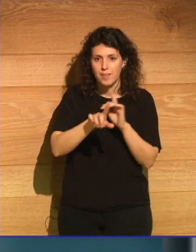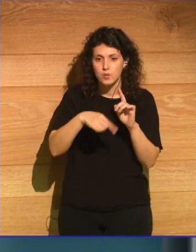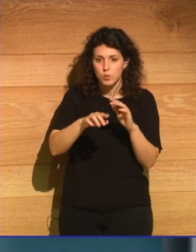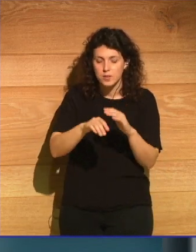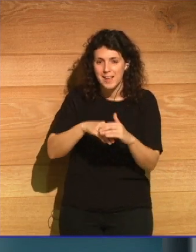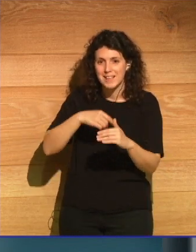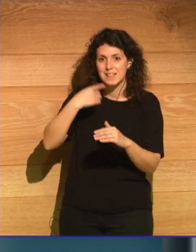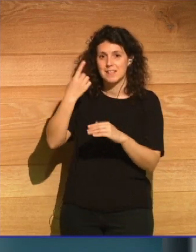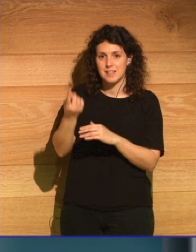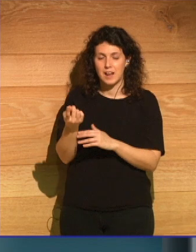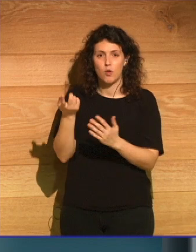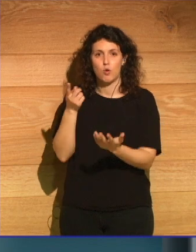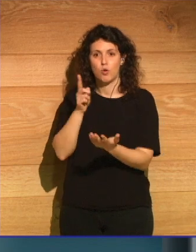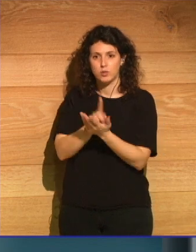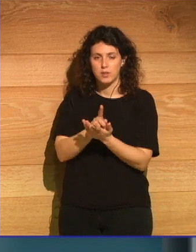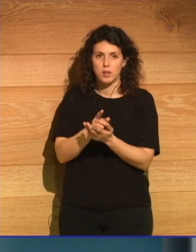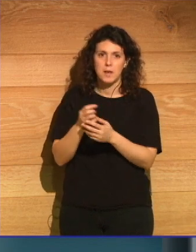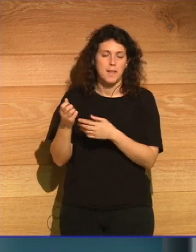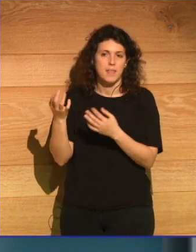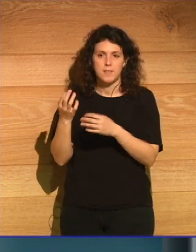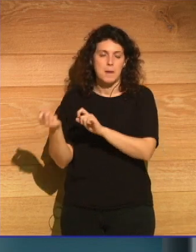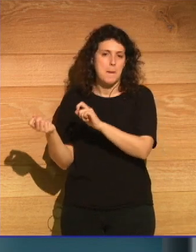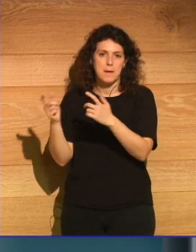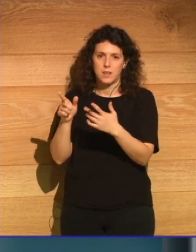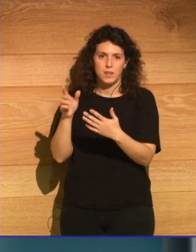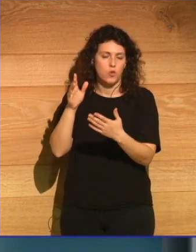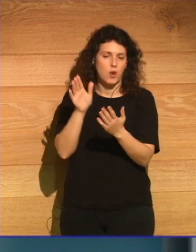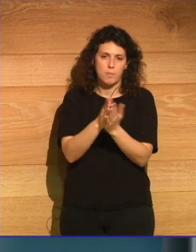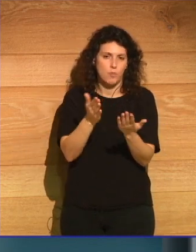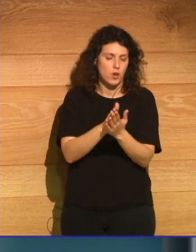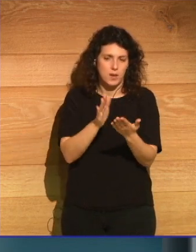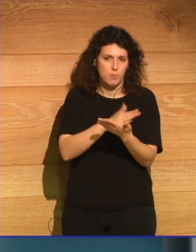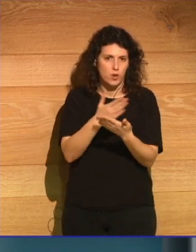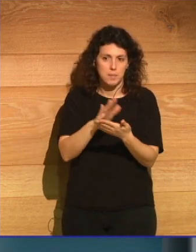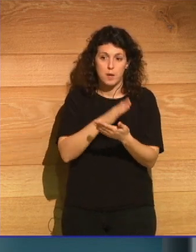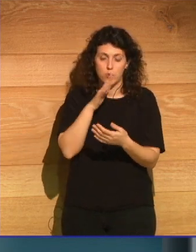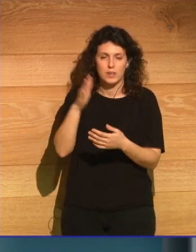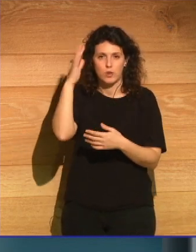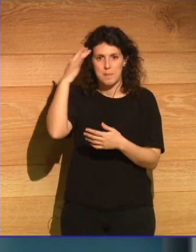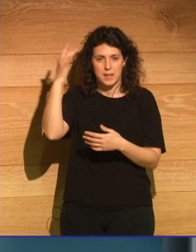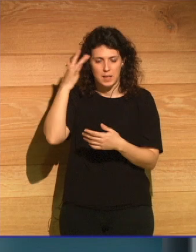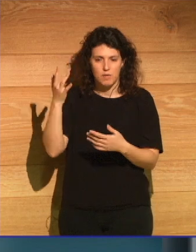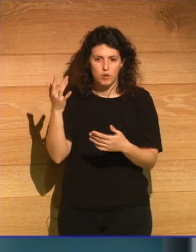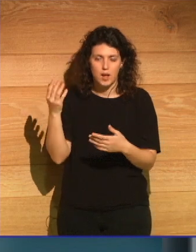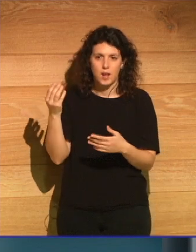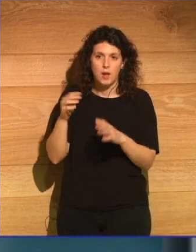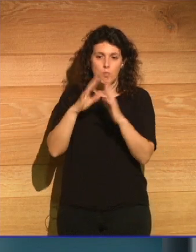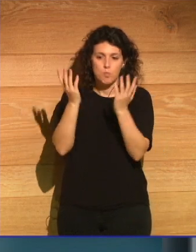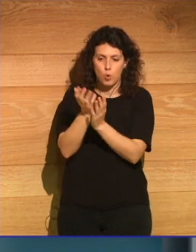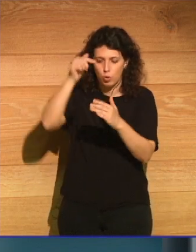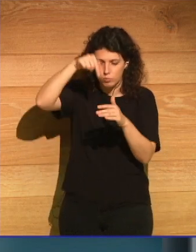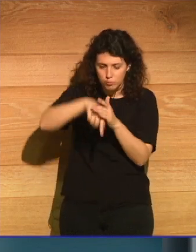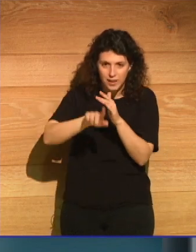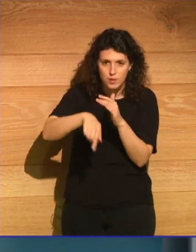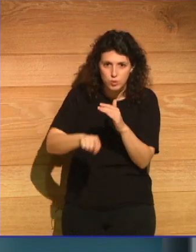salir será, o sea, será muy parecido al propio poema. Es una metáfora de cómo bajan al submundo y vuelven a salir